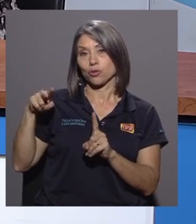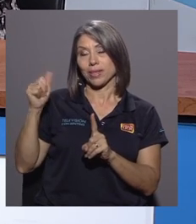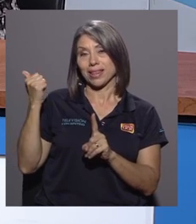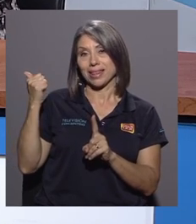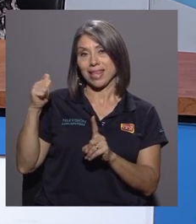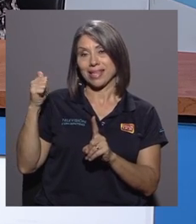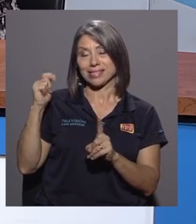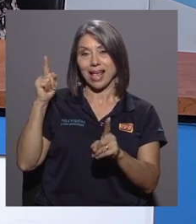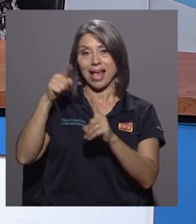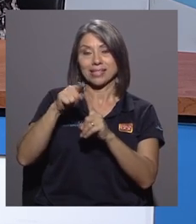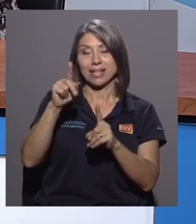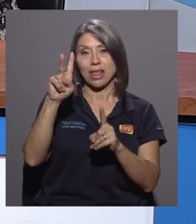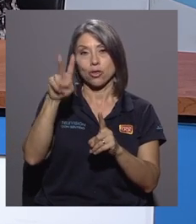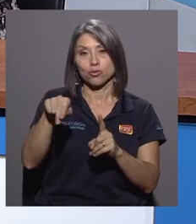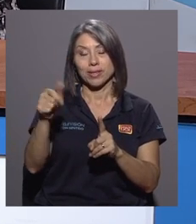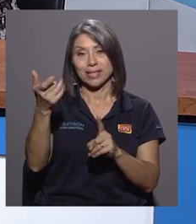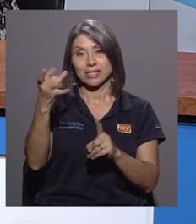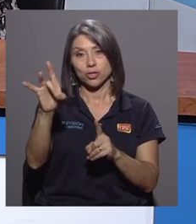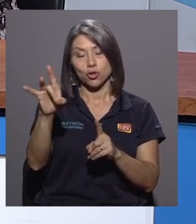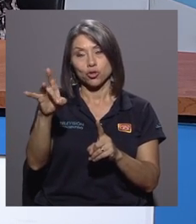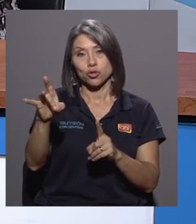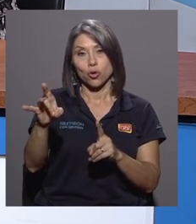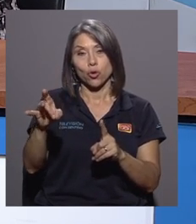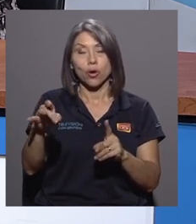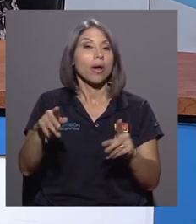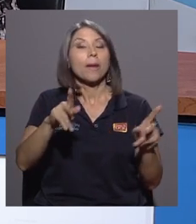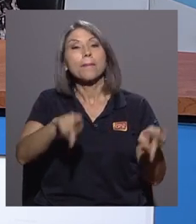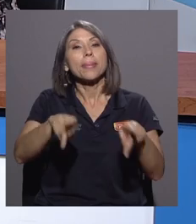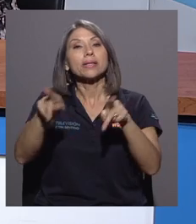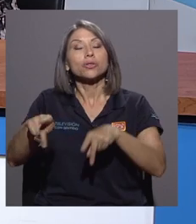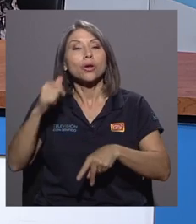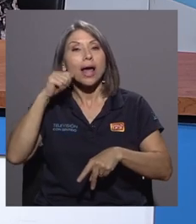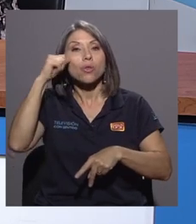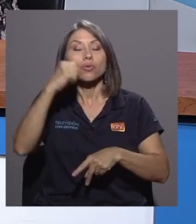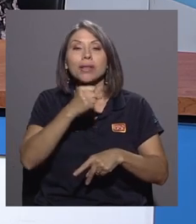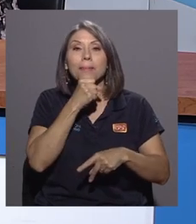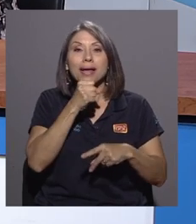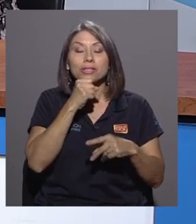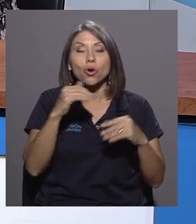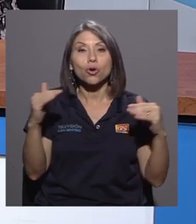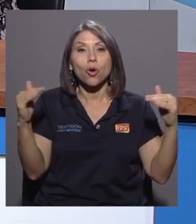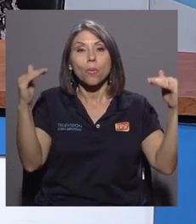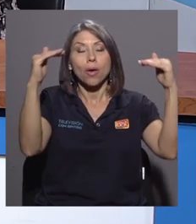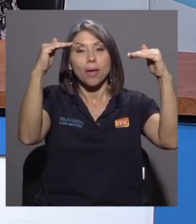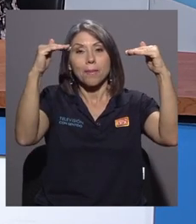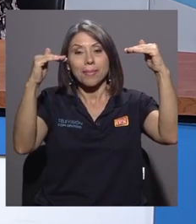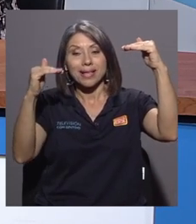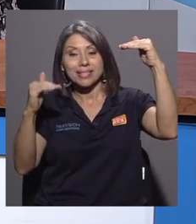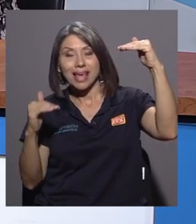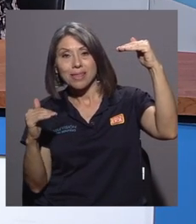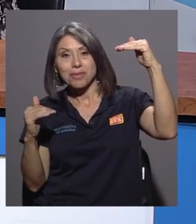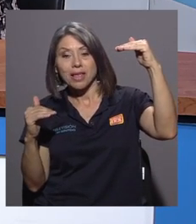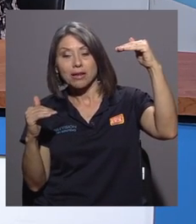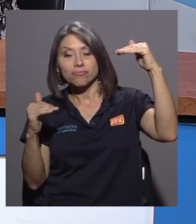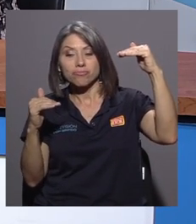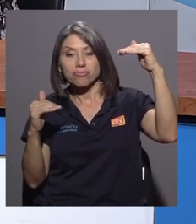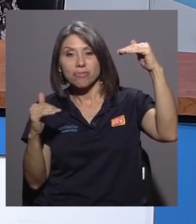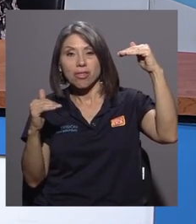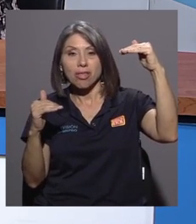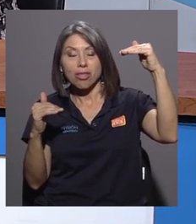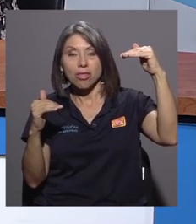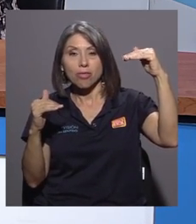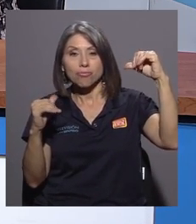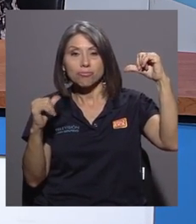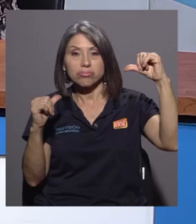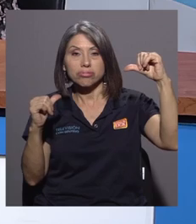la brecha digital con respecto a población adulta mayor, por ejemplo, se mantiene muy constante en el tiempo. ¿Y esto qué nos